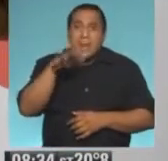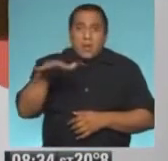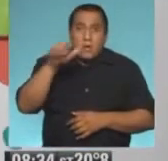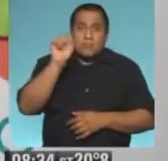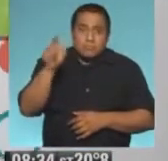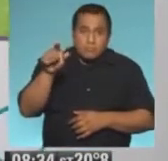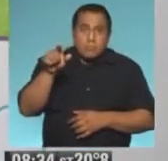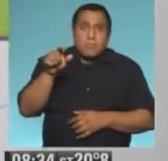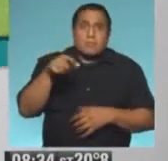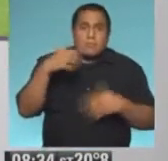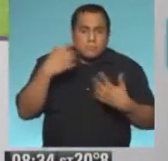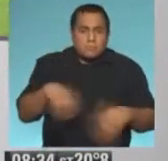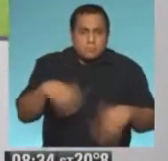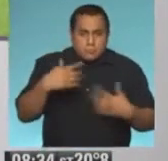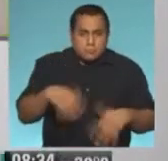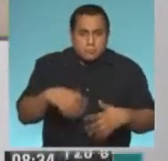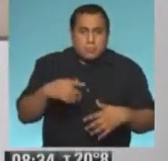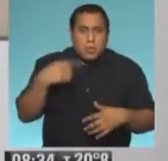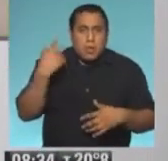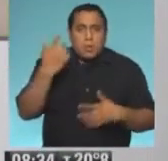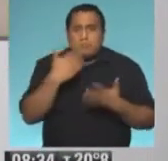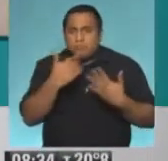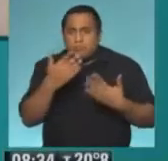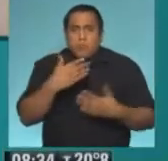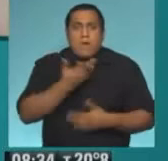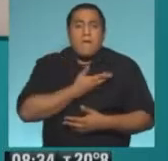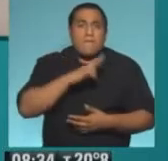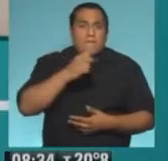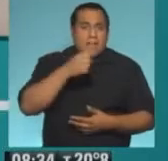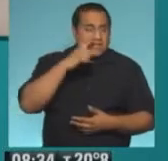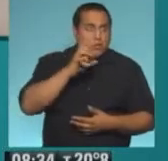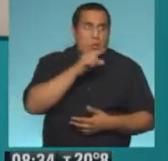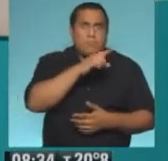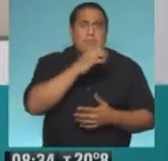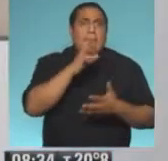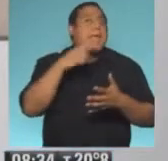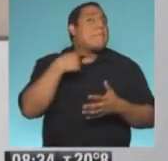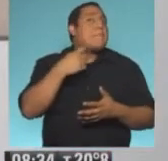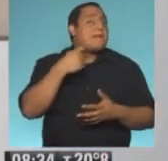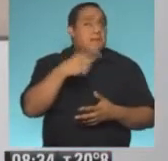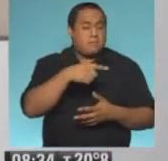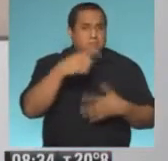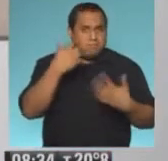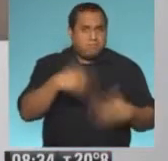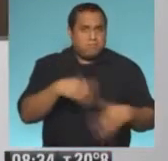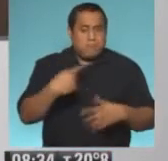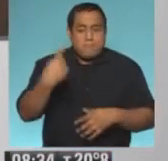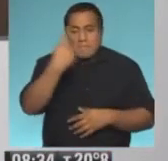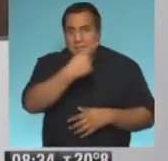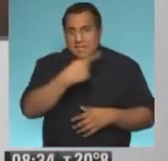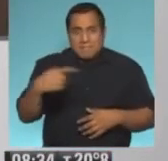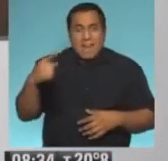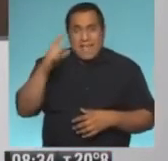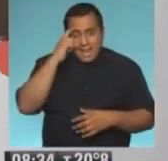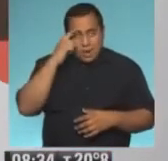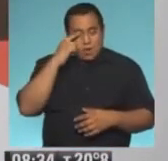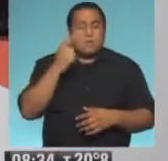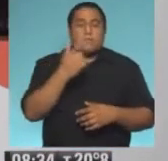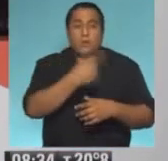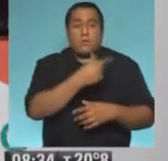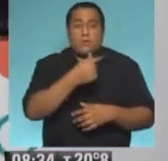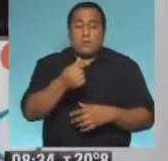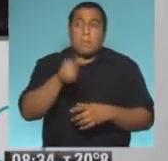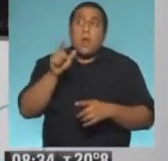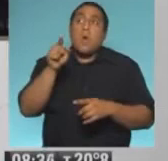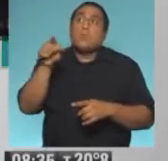también con esta expectativa que se habla, nos decía recién Francisco, en España, a partir de la primera semana de enero, pero ustedes estarían un poco